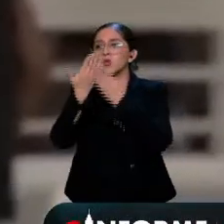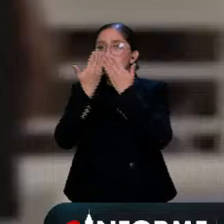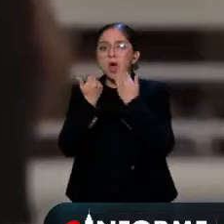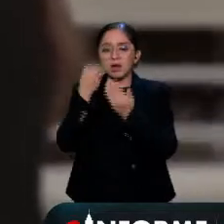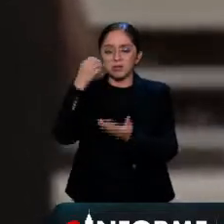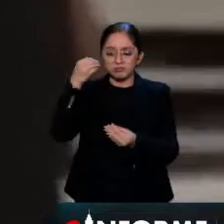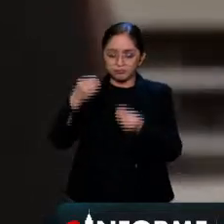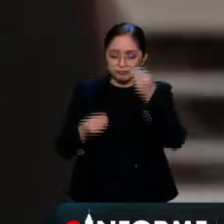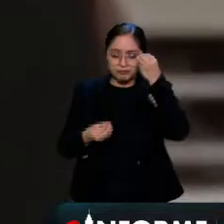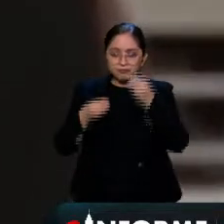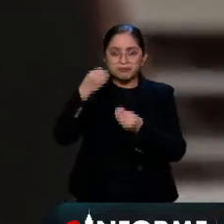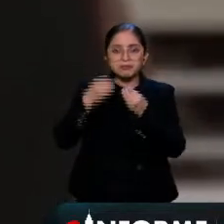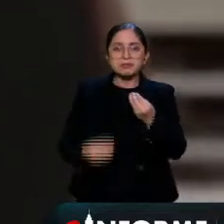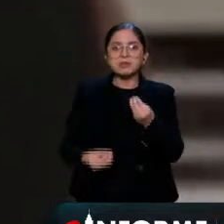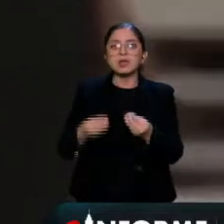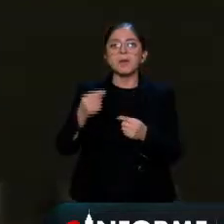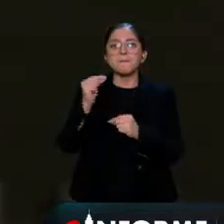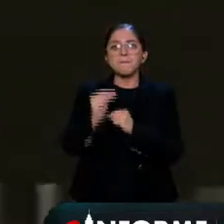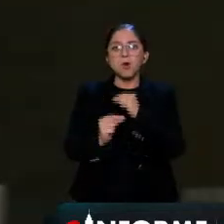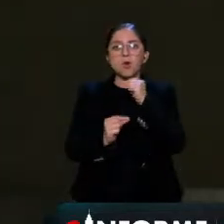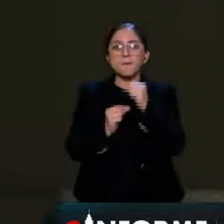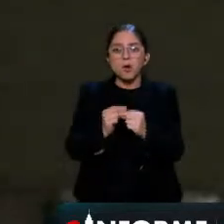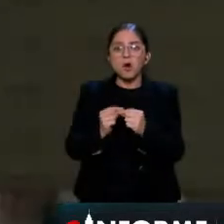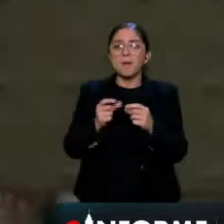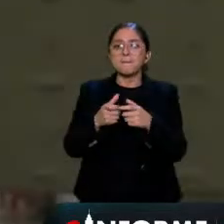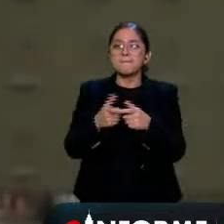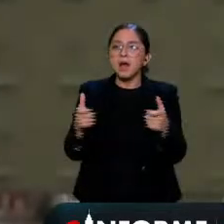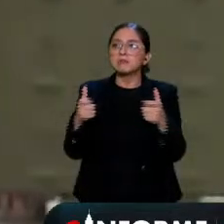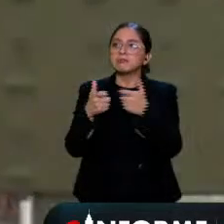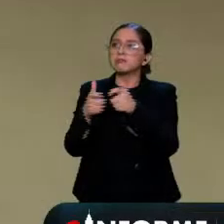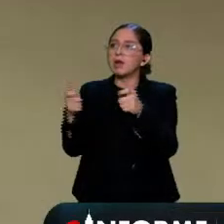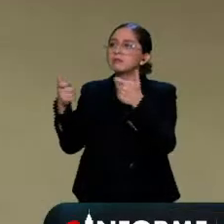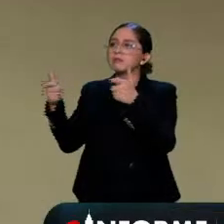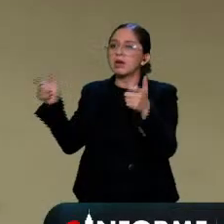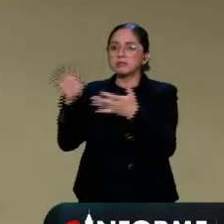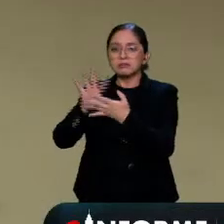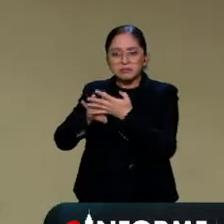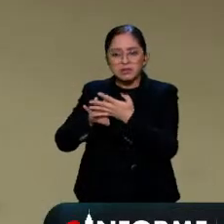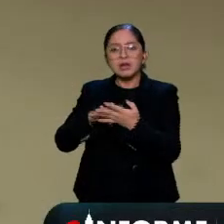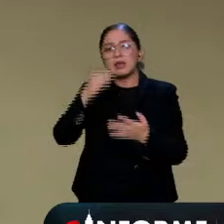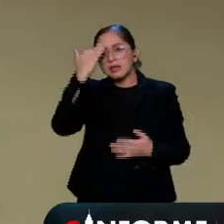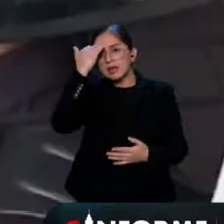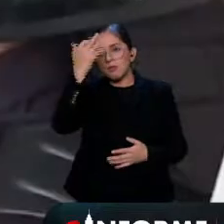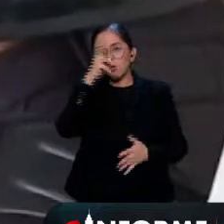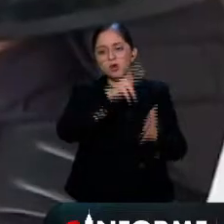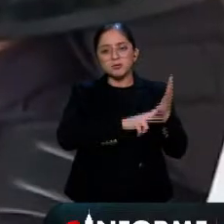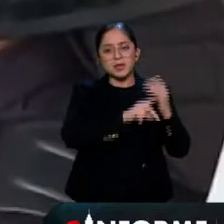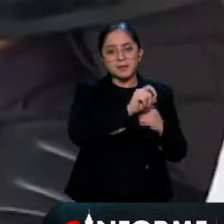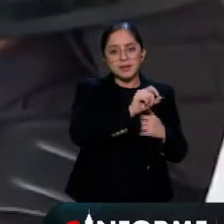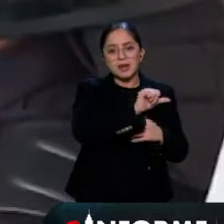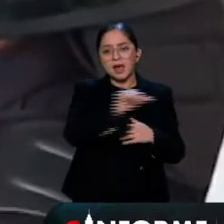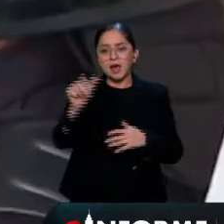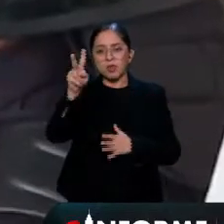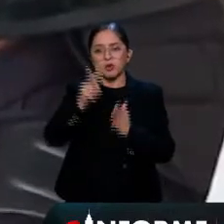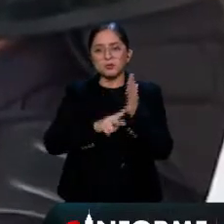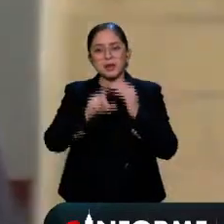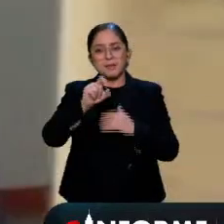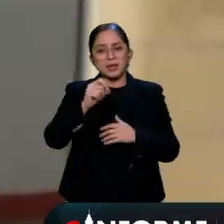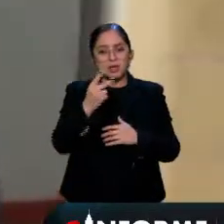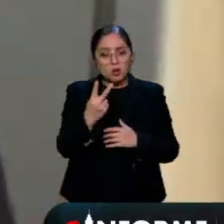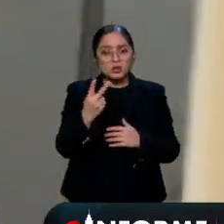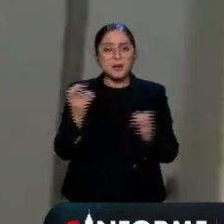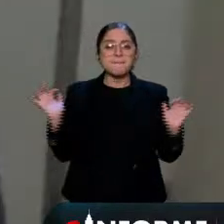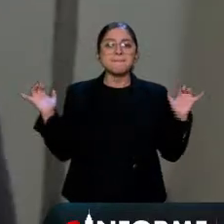sentencia y estos casos son los que están aumentando la población penitenciaria que del 2020 al 2022 creció en 5.4%.